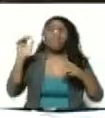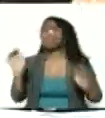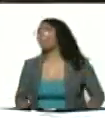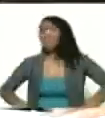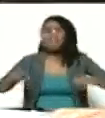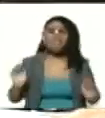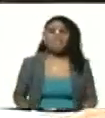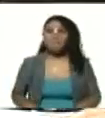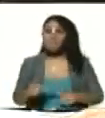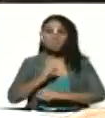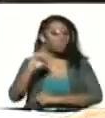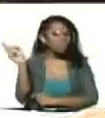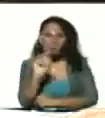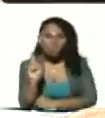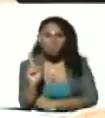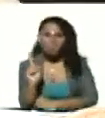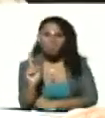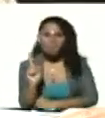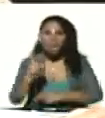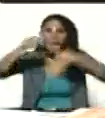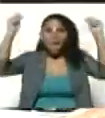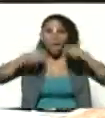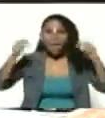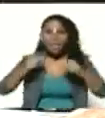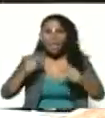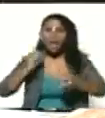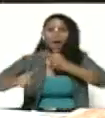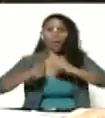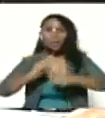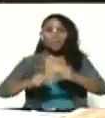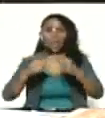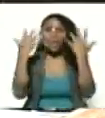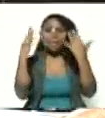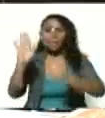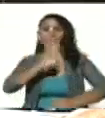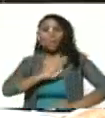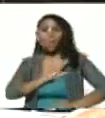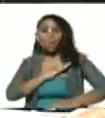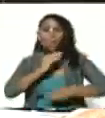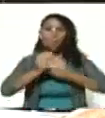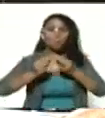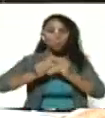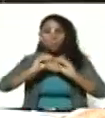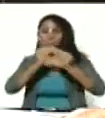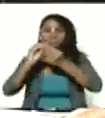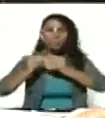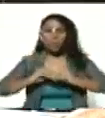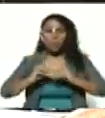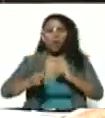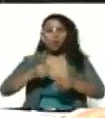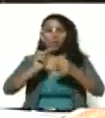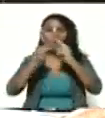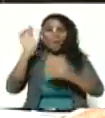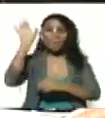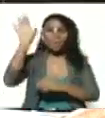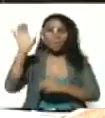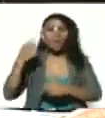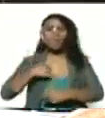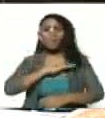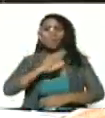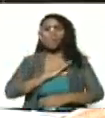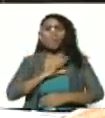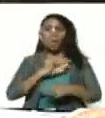no vamos a hacer las cosas con nuestras manos vamos a construir esta patria con nuestras manos con